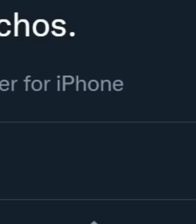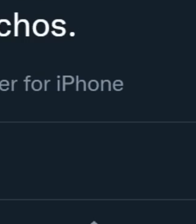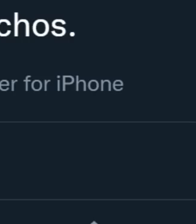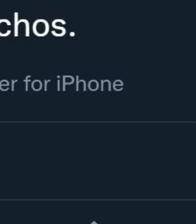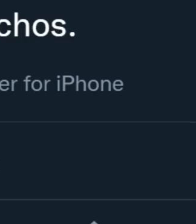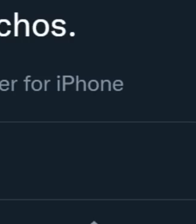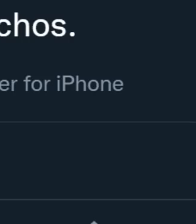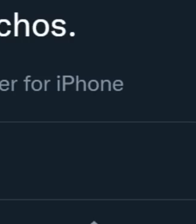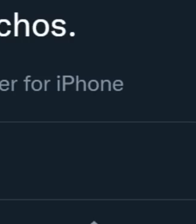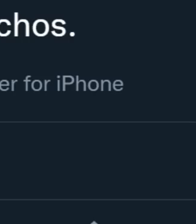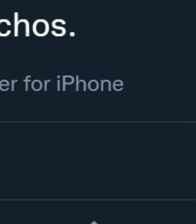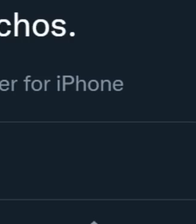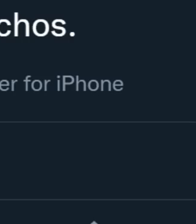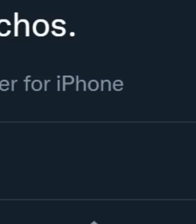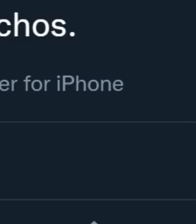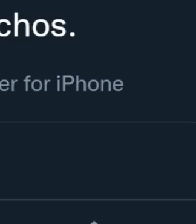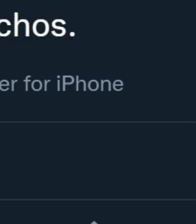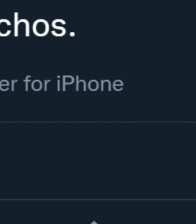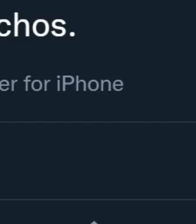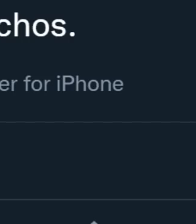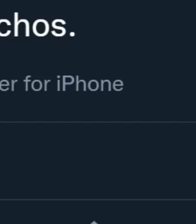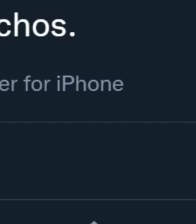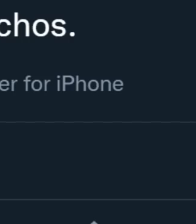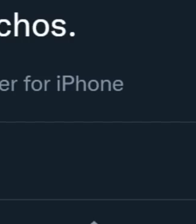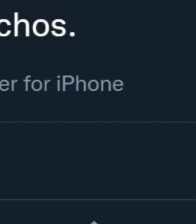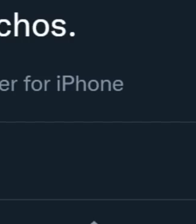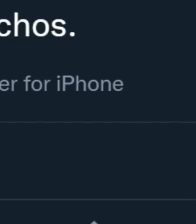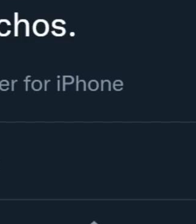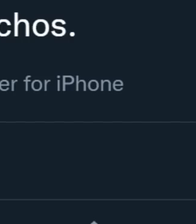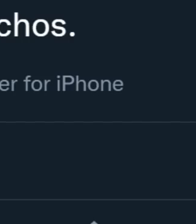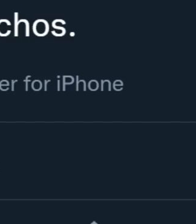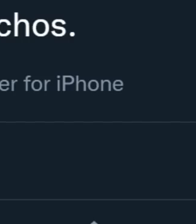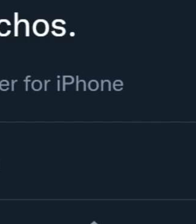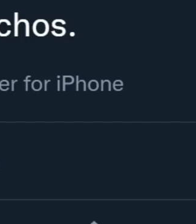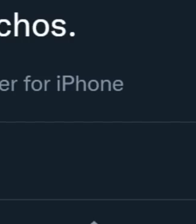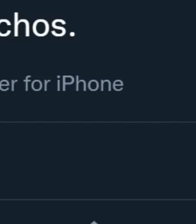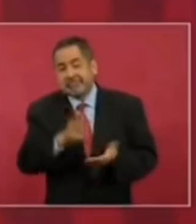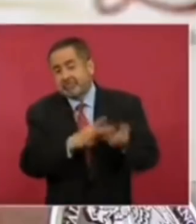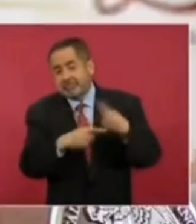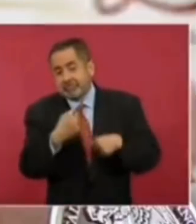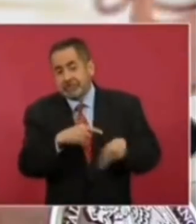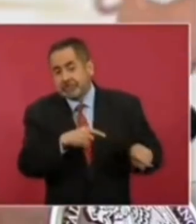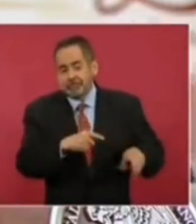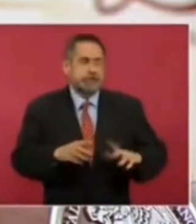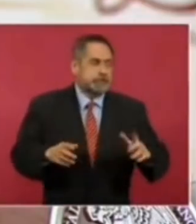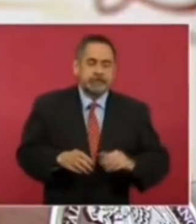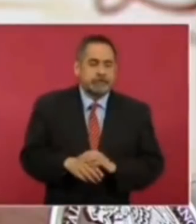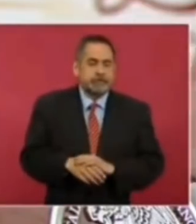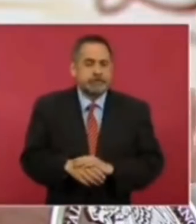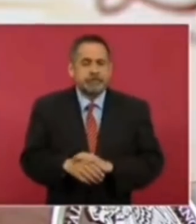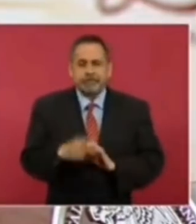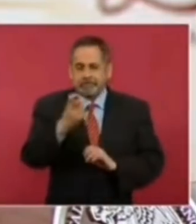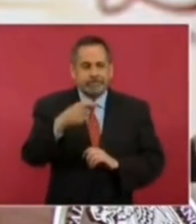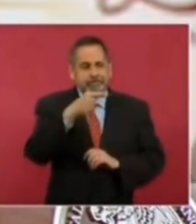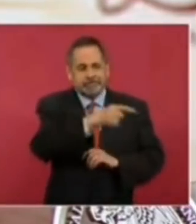intereses creados. Le pido de la manera más respetuosa mostrar las pruebas de sus dichos. El presidente López